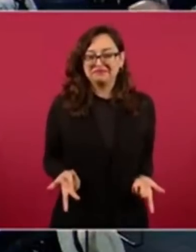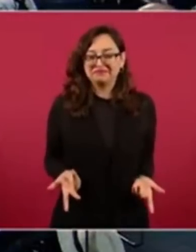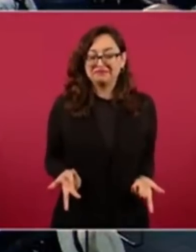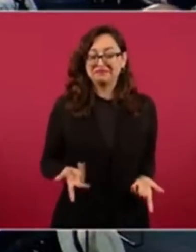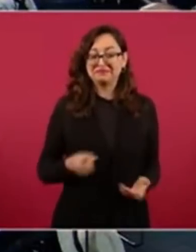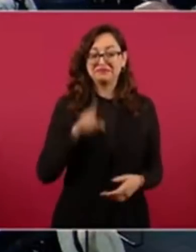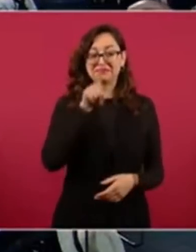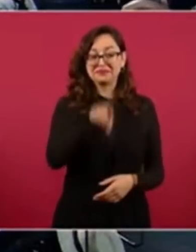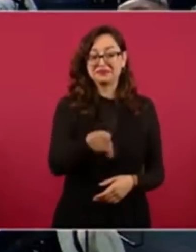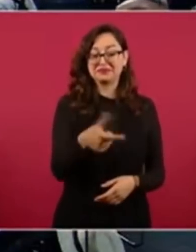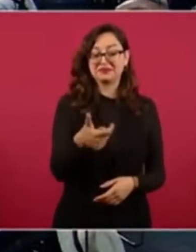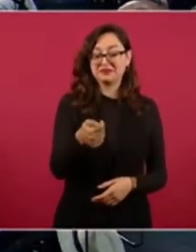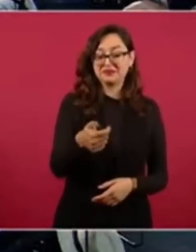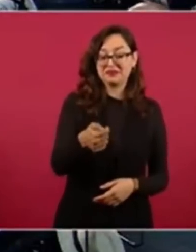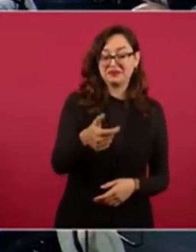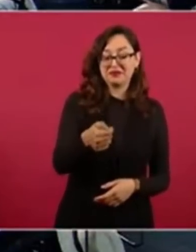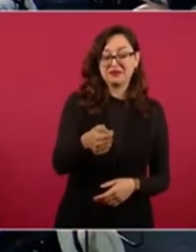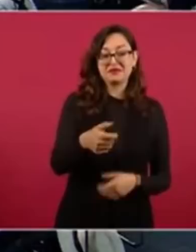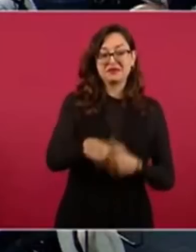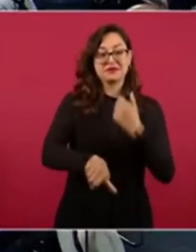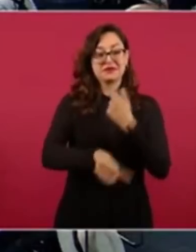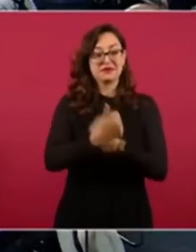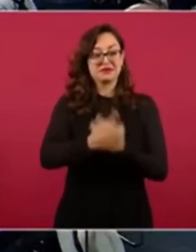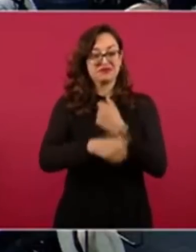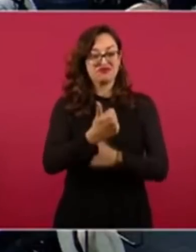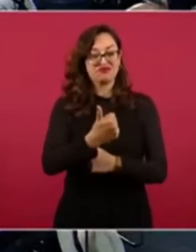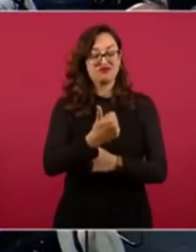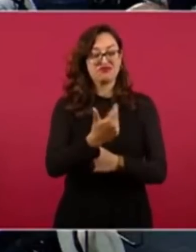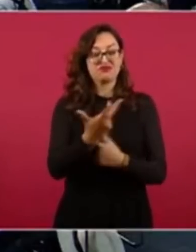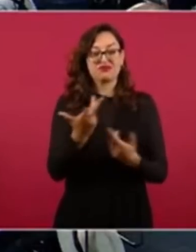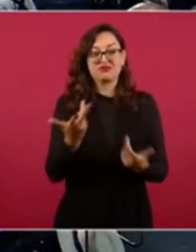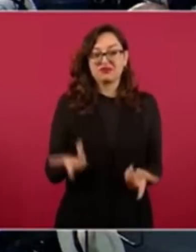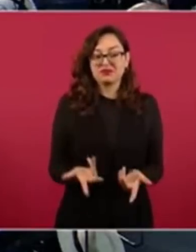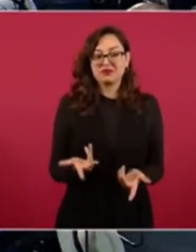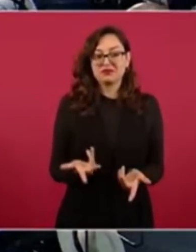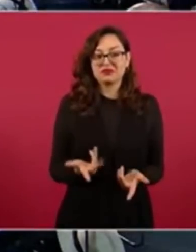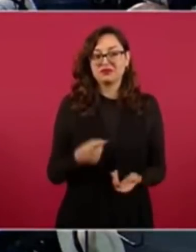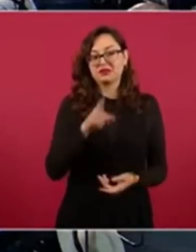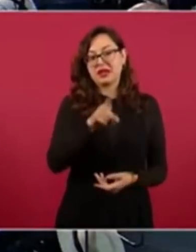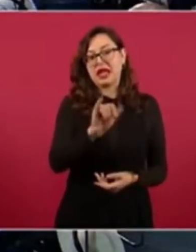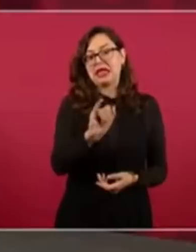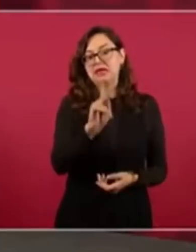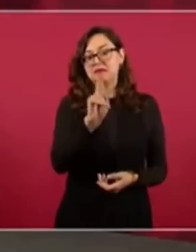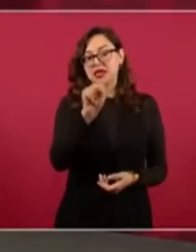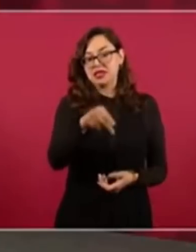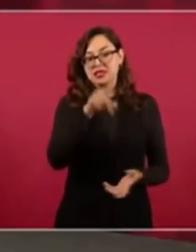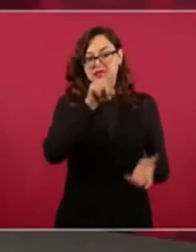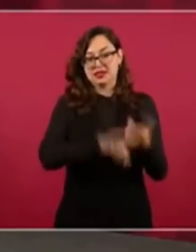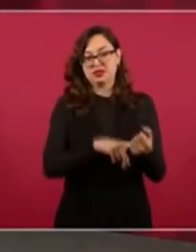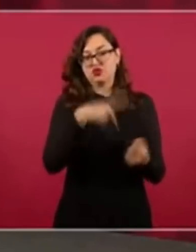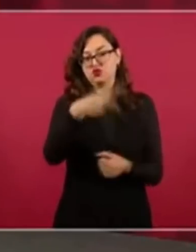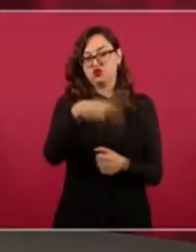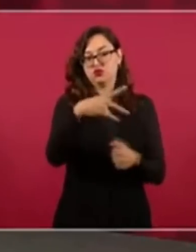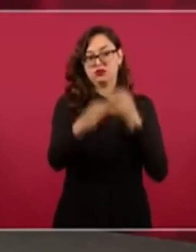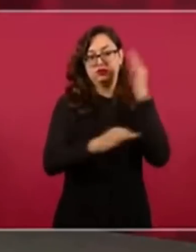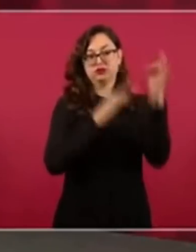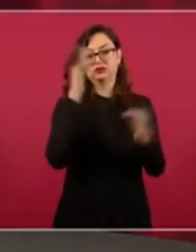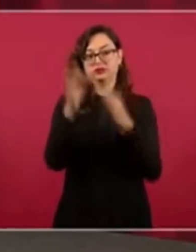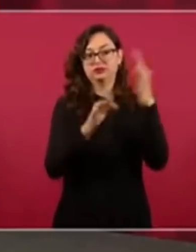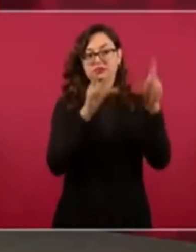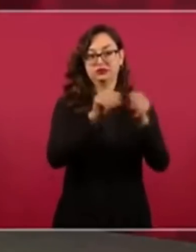11 es el canal del Politécnico y en la organización de